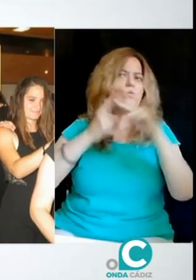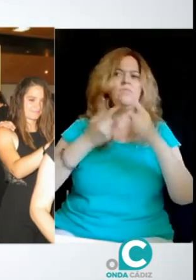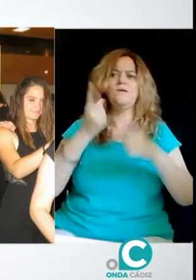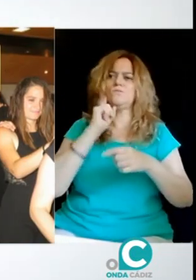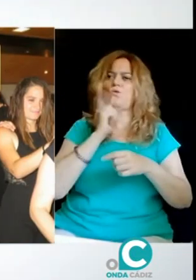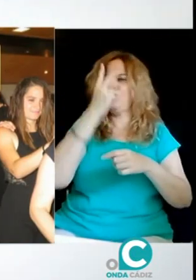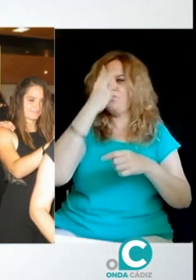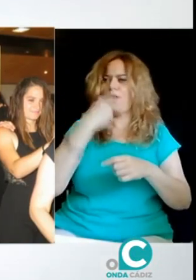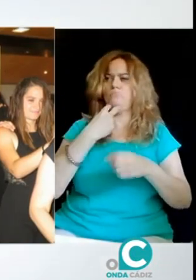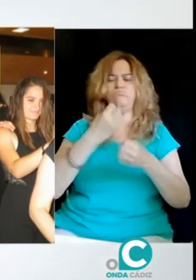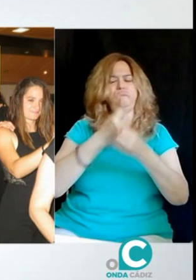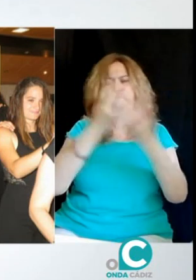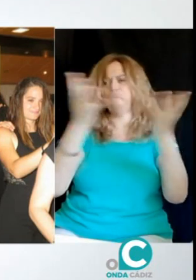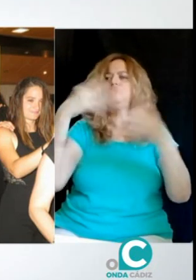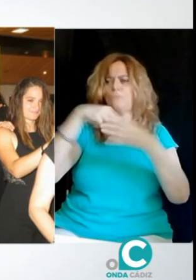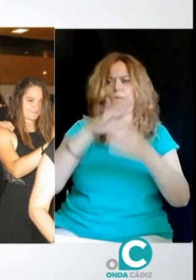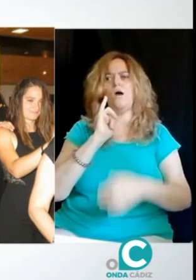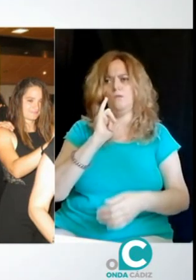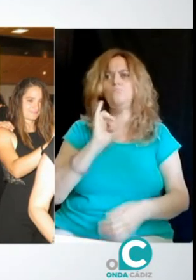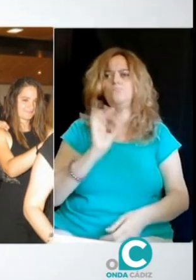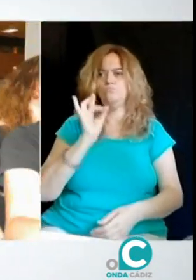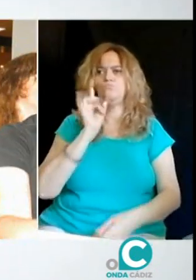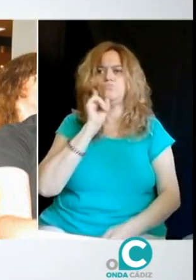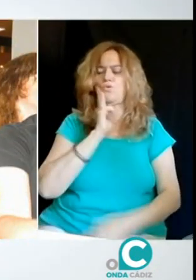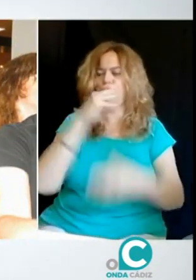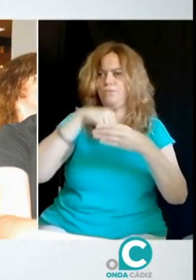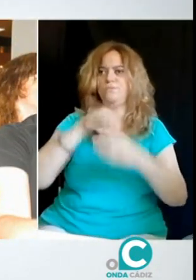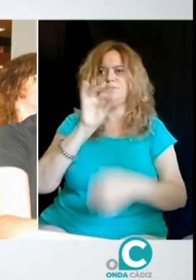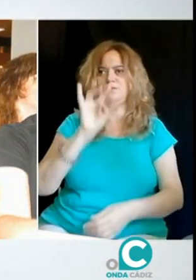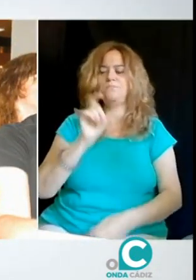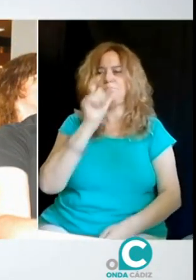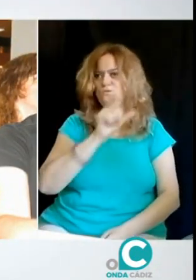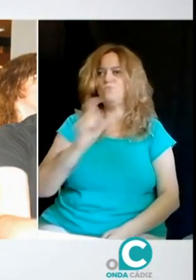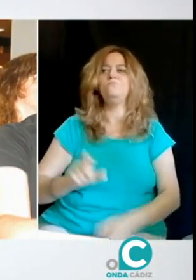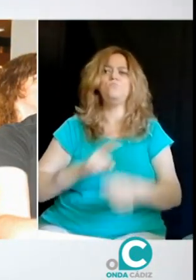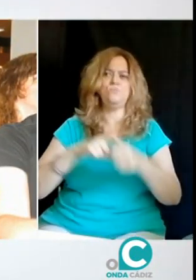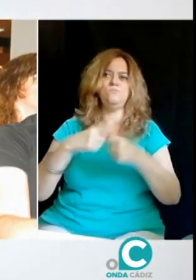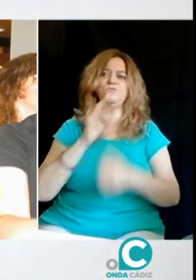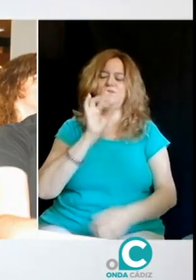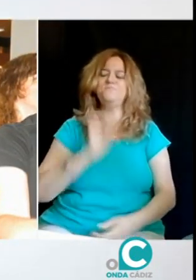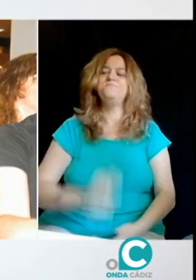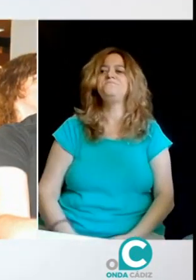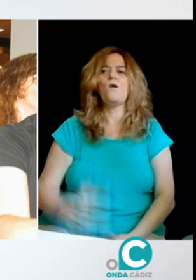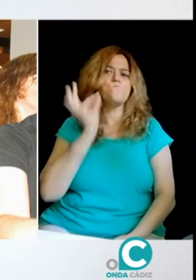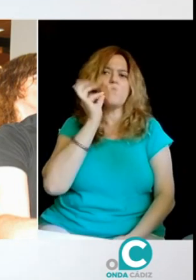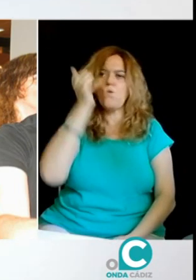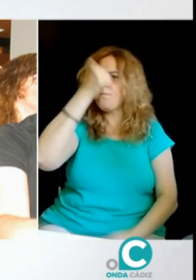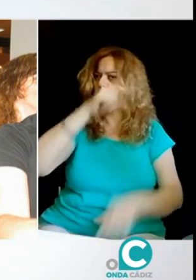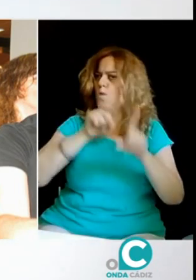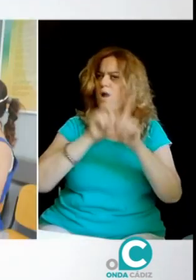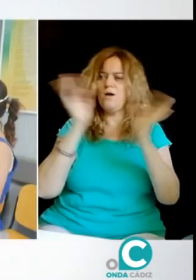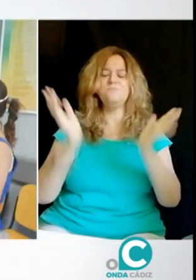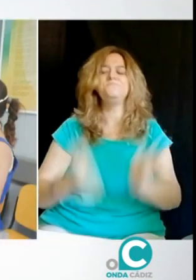Continúa, continúa. Le estaba haciendo una anotación a mi cliente. Dentro de la asociación,